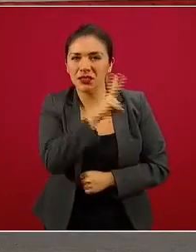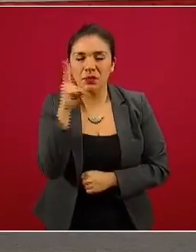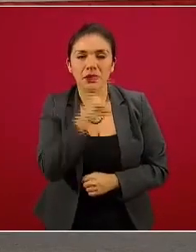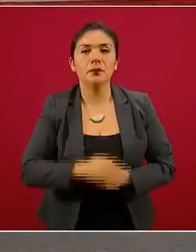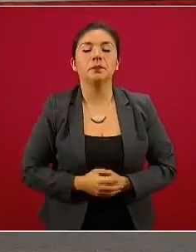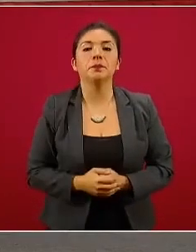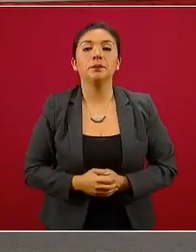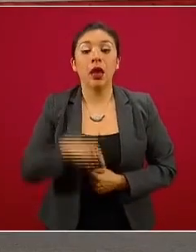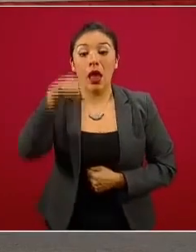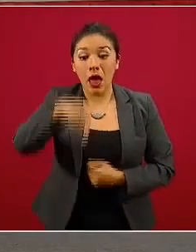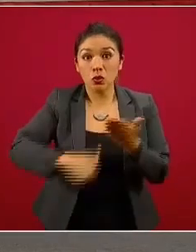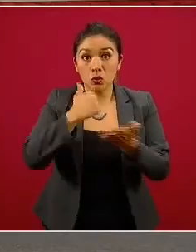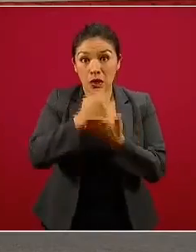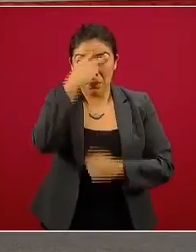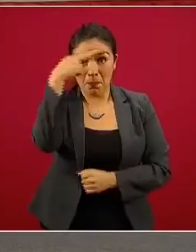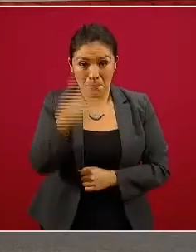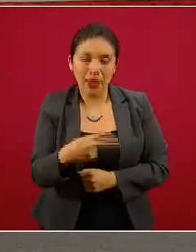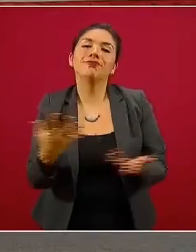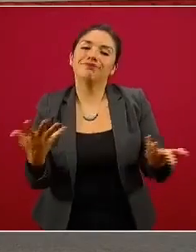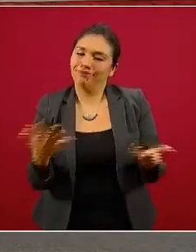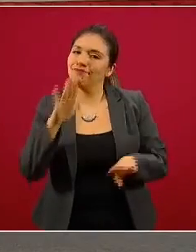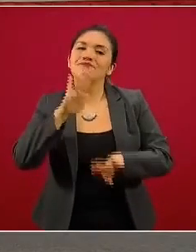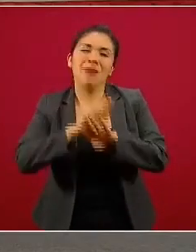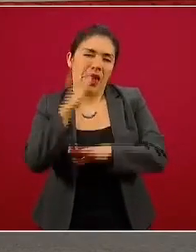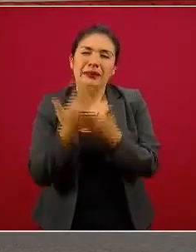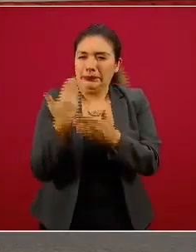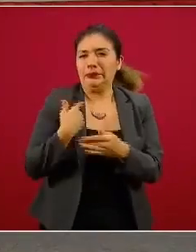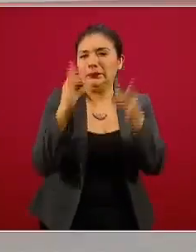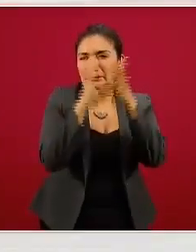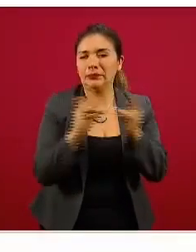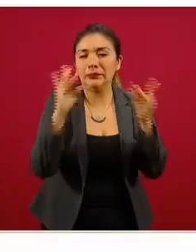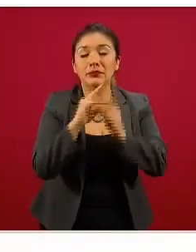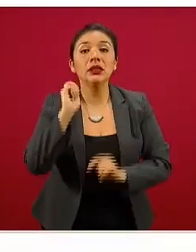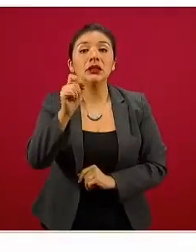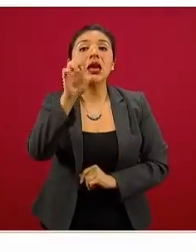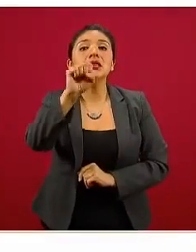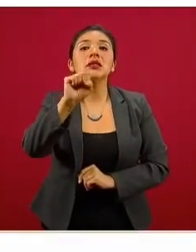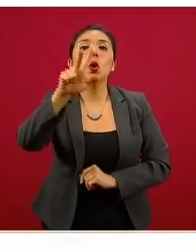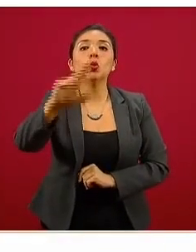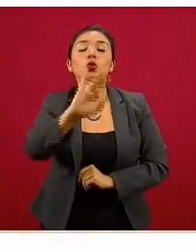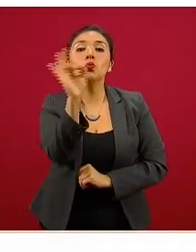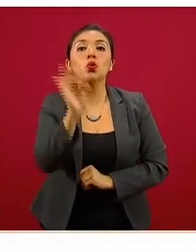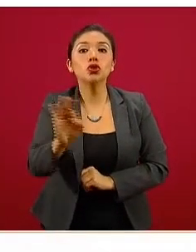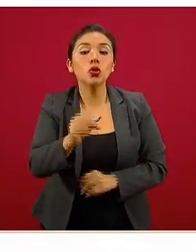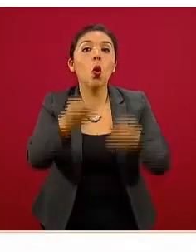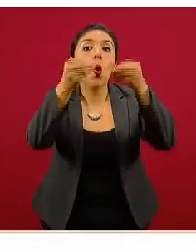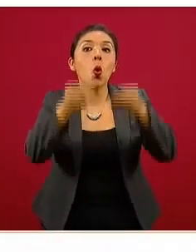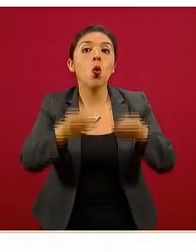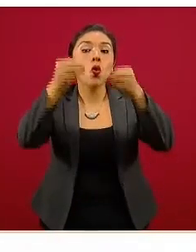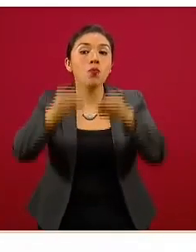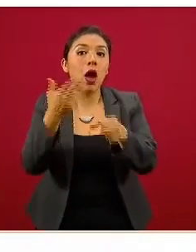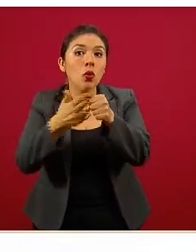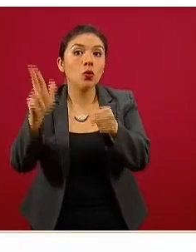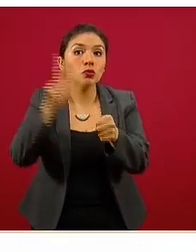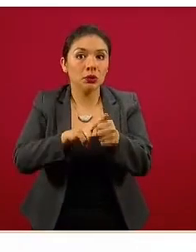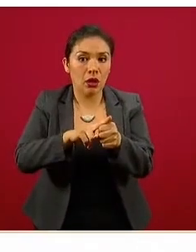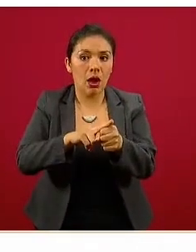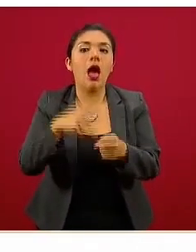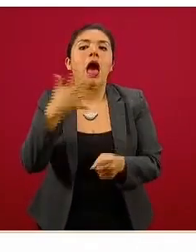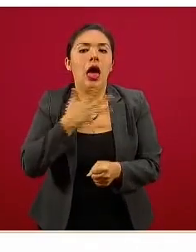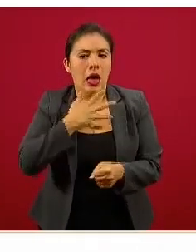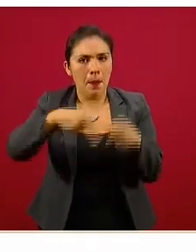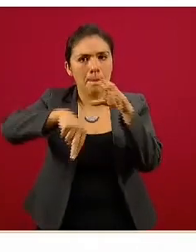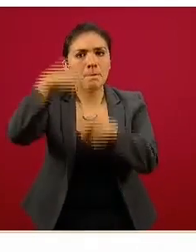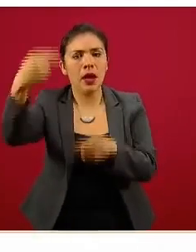Tenemos en la Ciudad de México, por razones obvias que se acaban de explicar, el 68 por ciento de ocupación y nos queda todavía